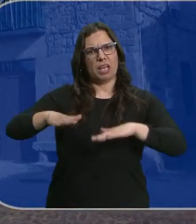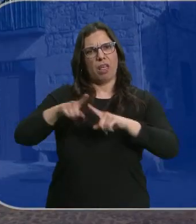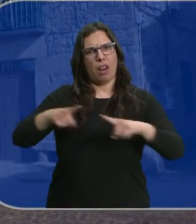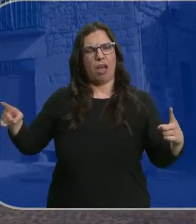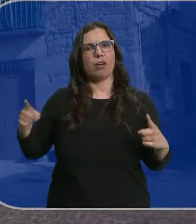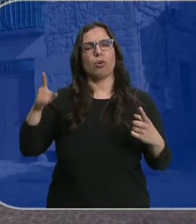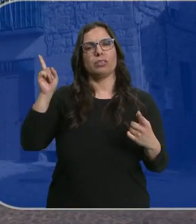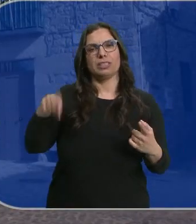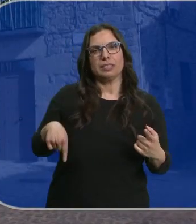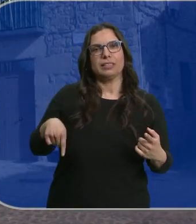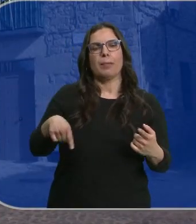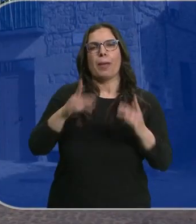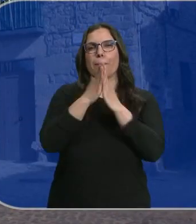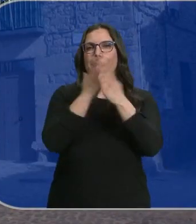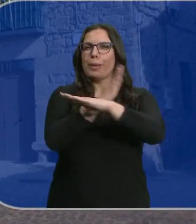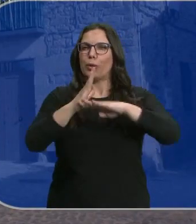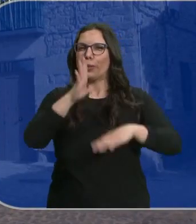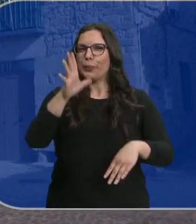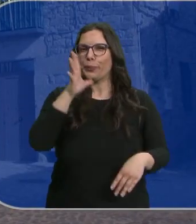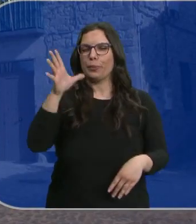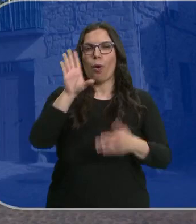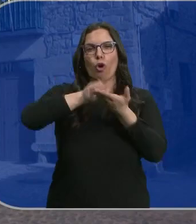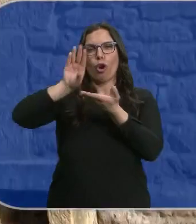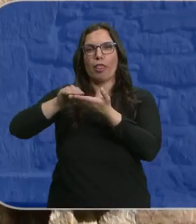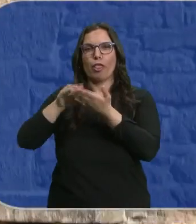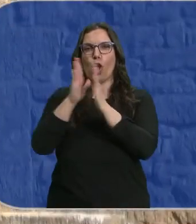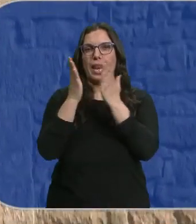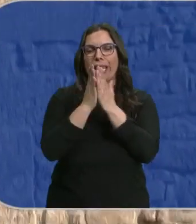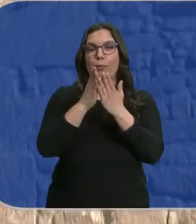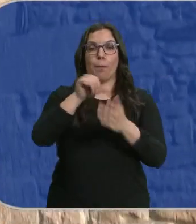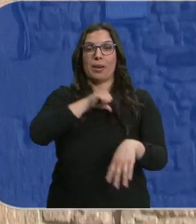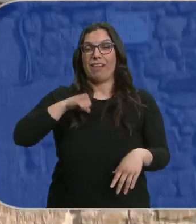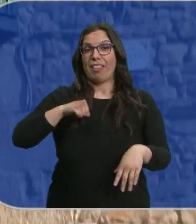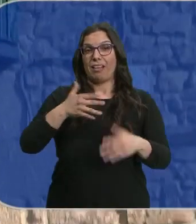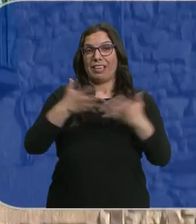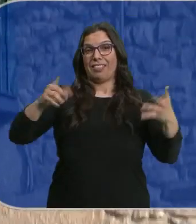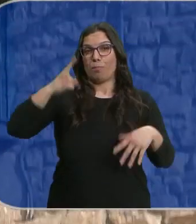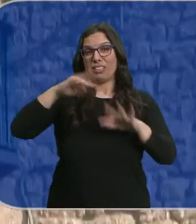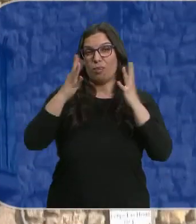y aquí tenía también su gran biblioteca, una de las colecciones de libros privadas más grandes del mundo.